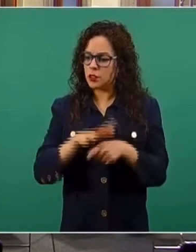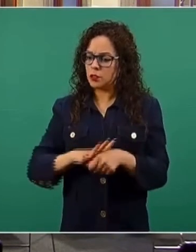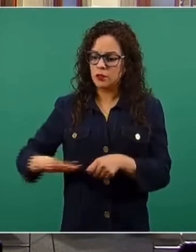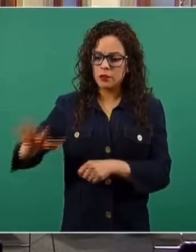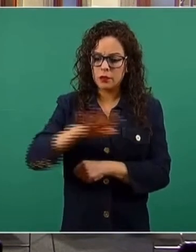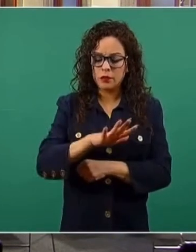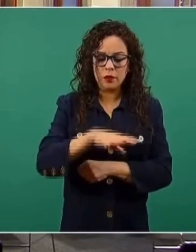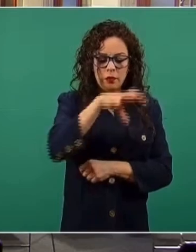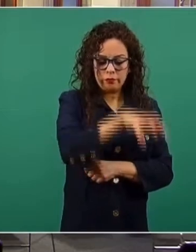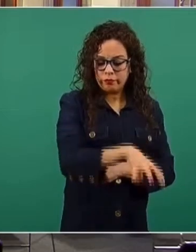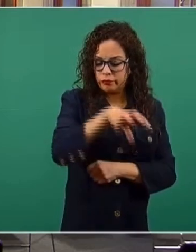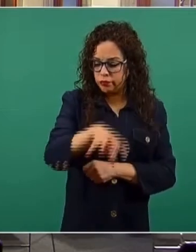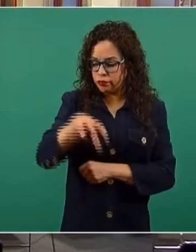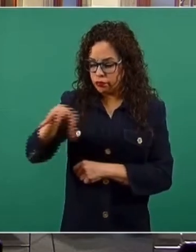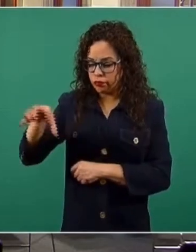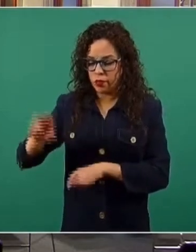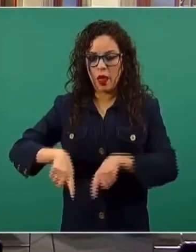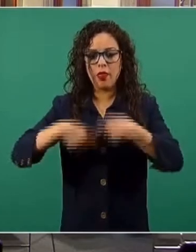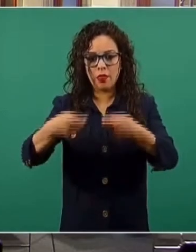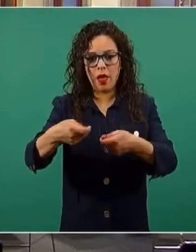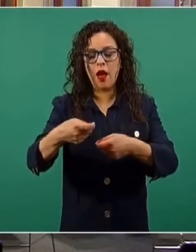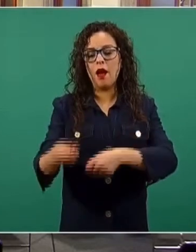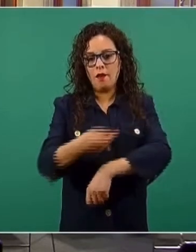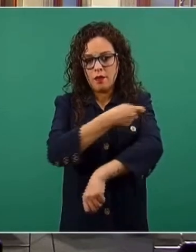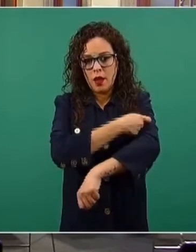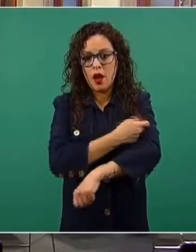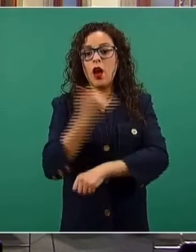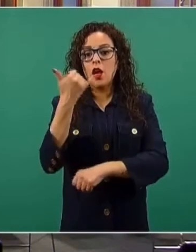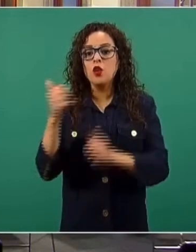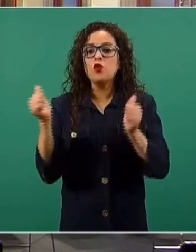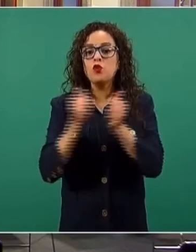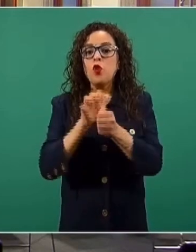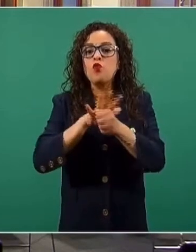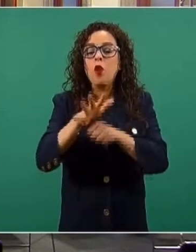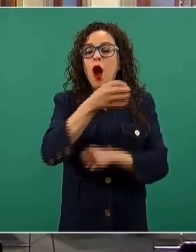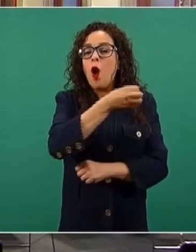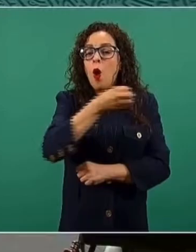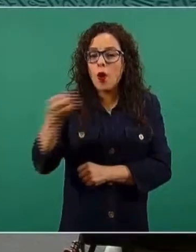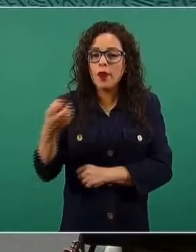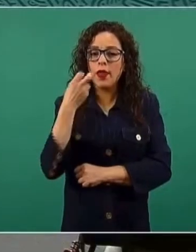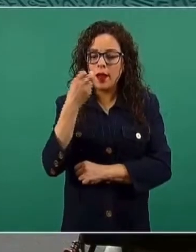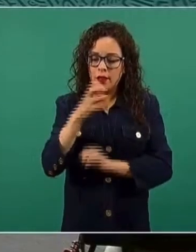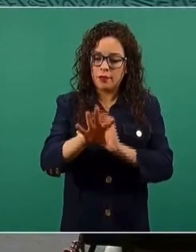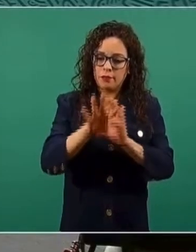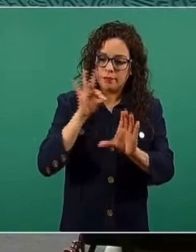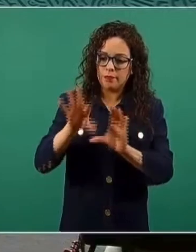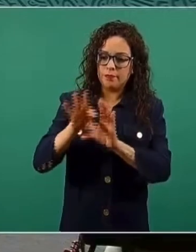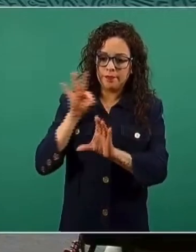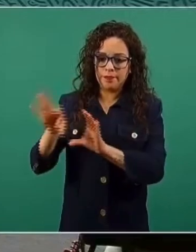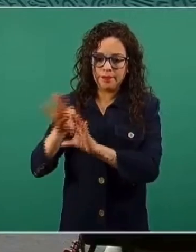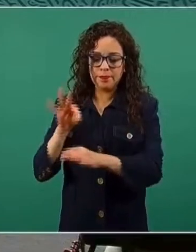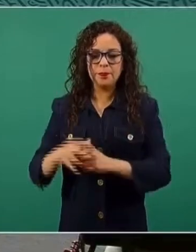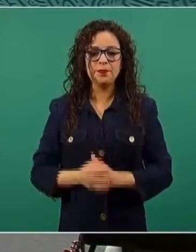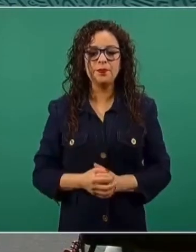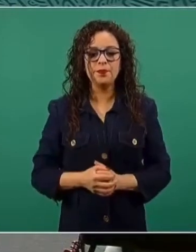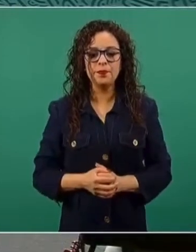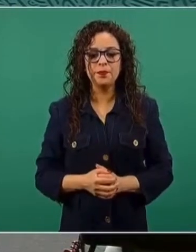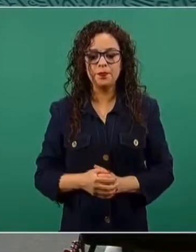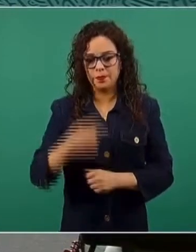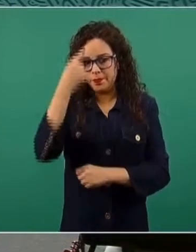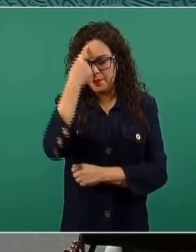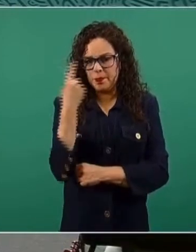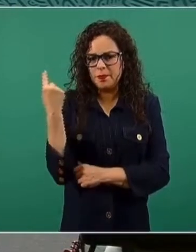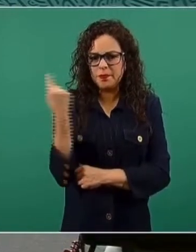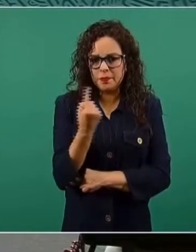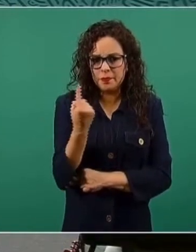vacunadas en el orden en que van a ser vacunadas. La lógica de todo esto es poder usar